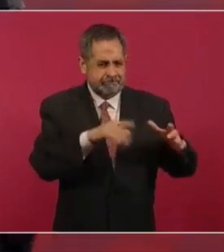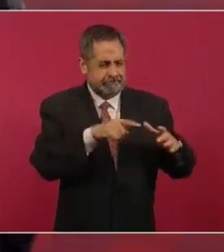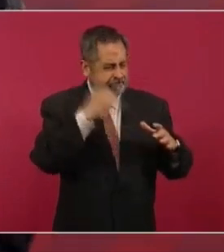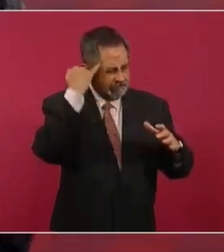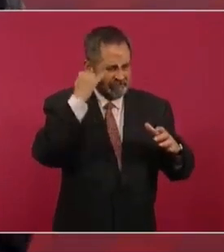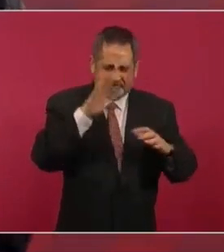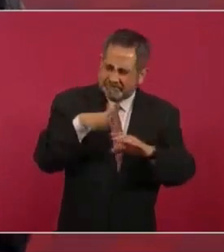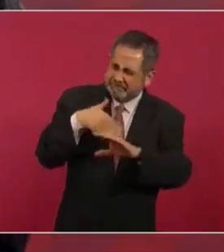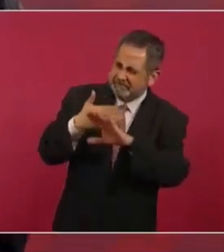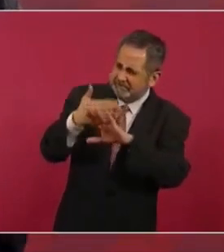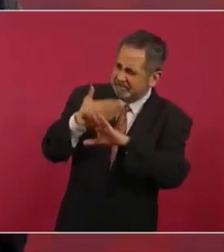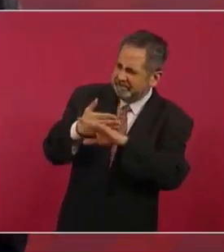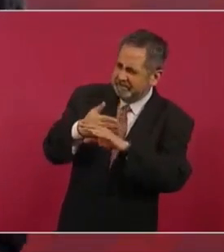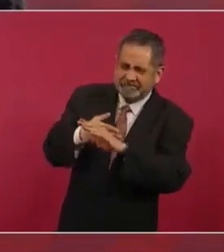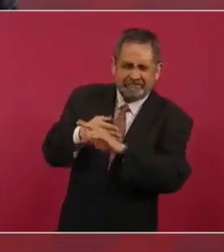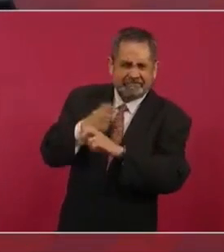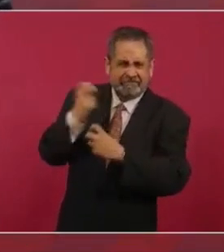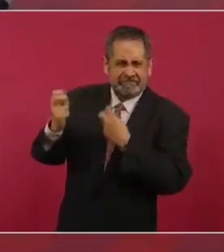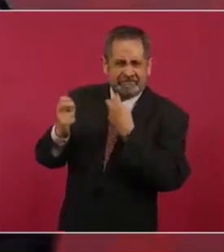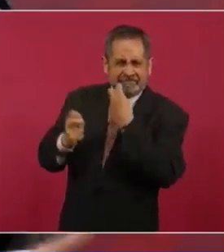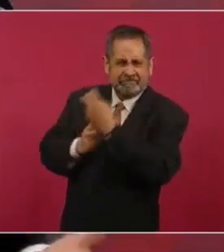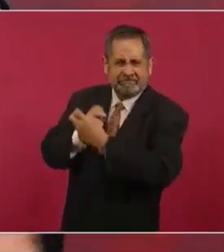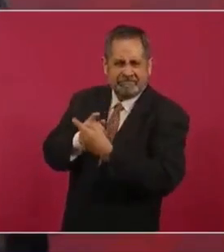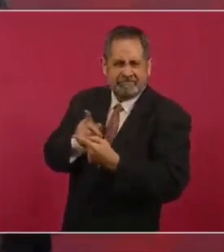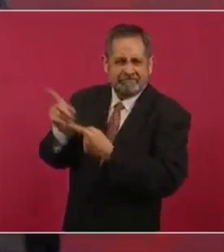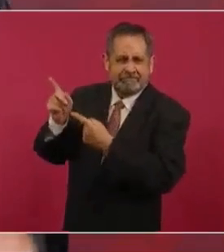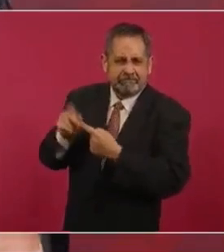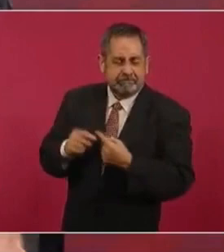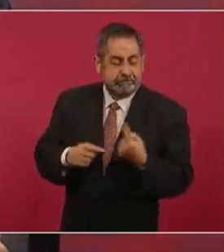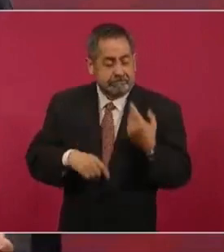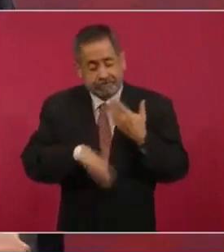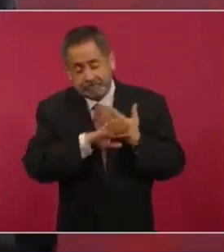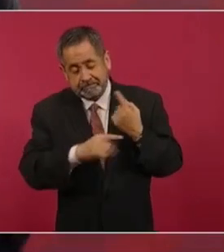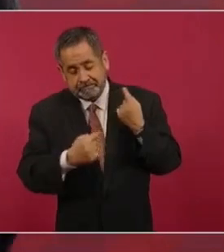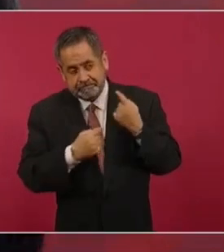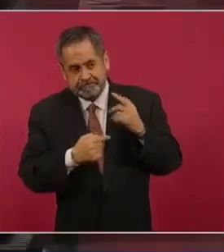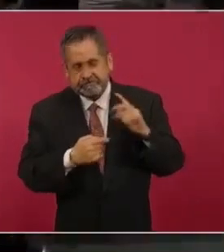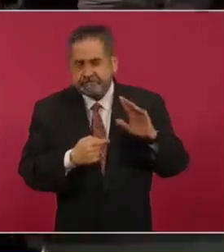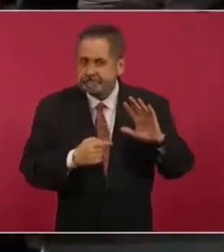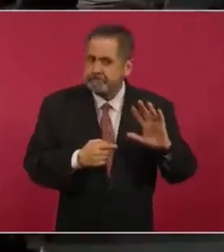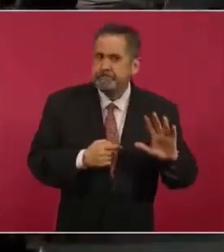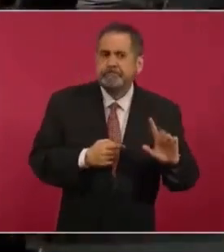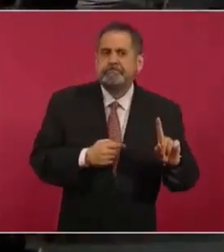no debe de